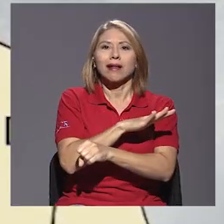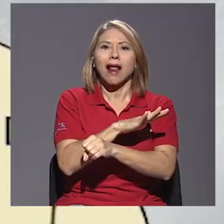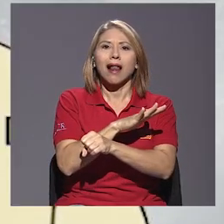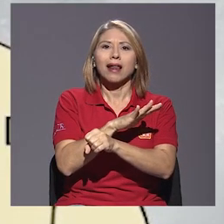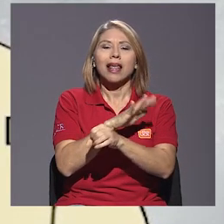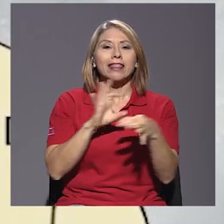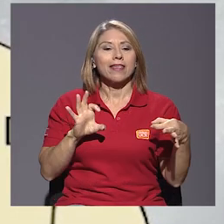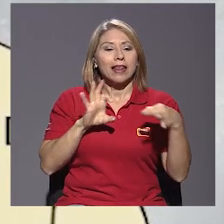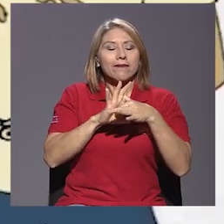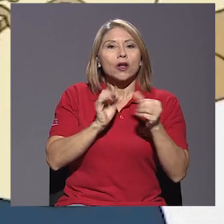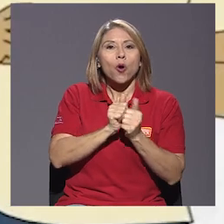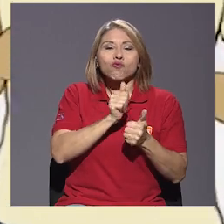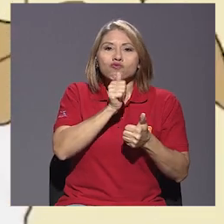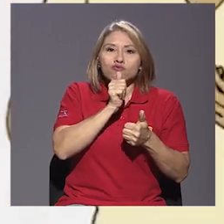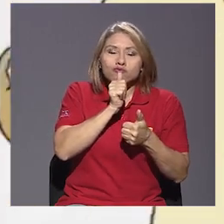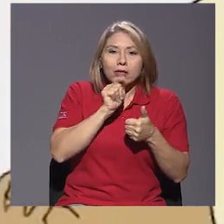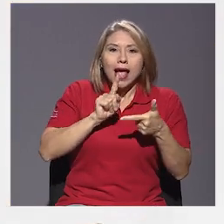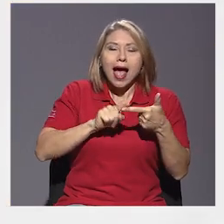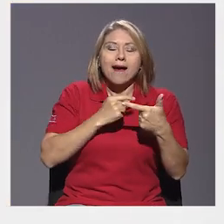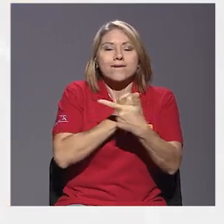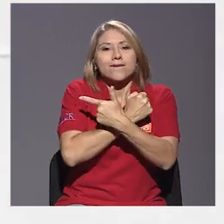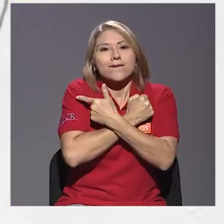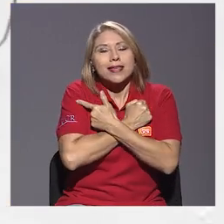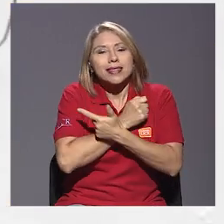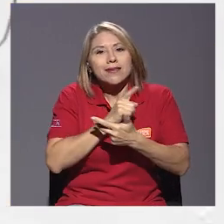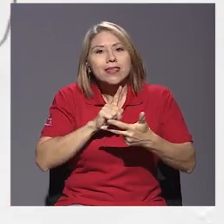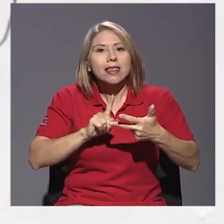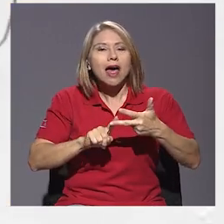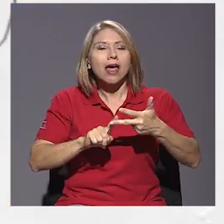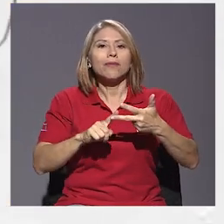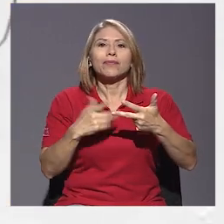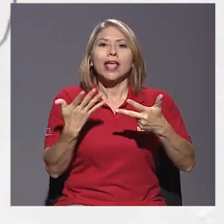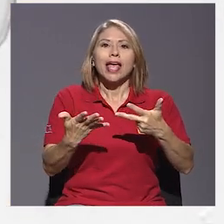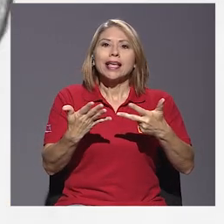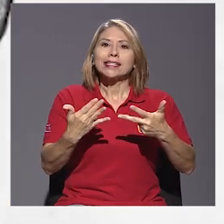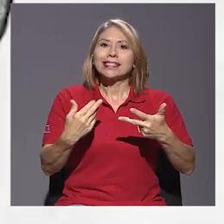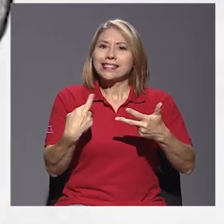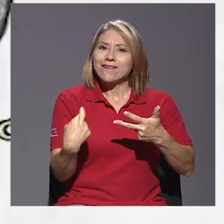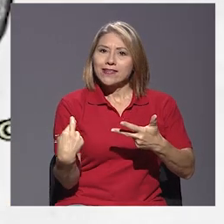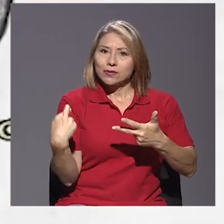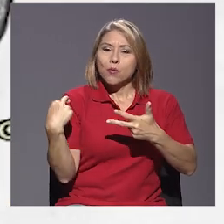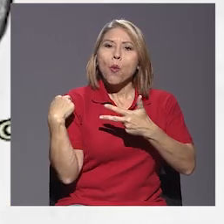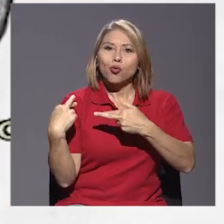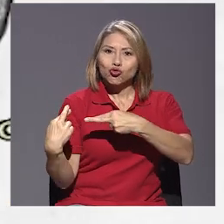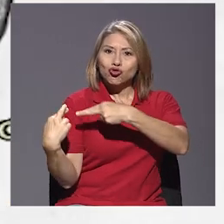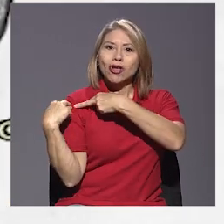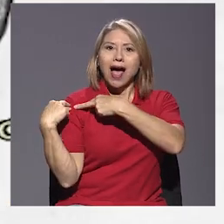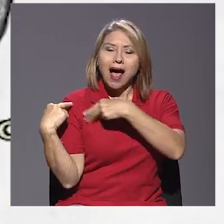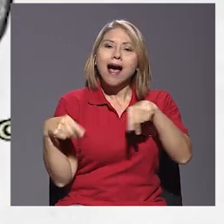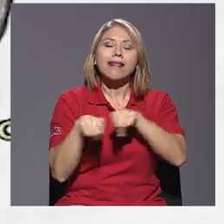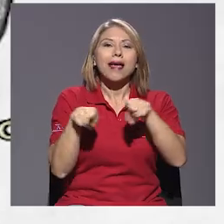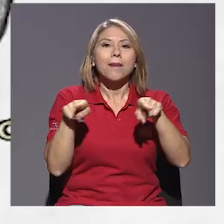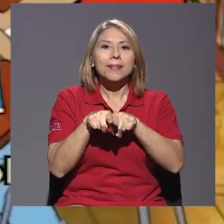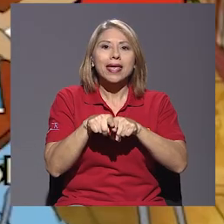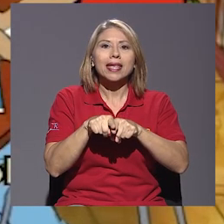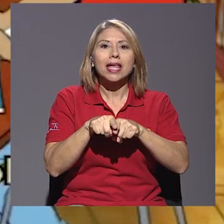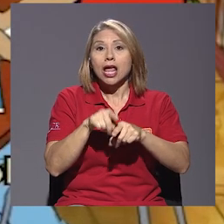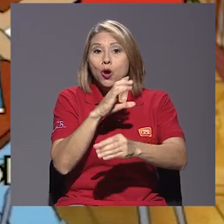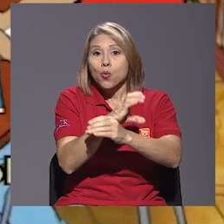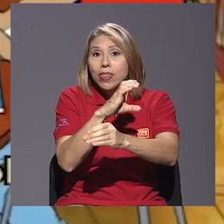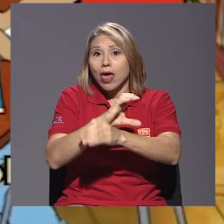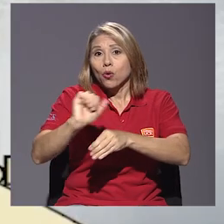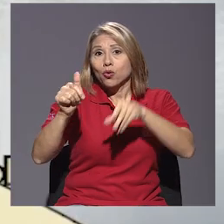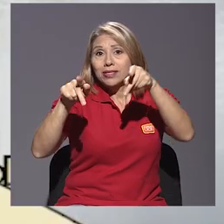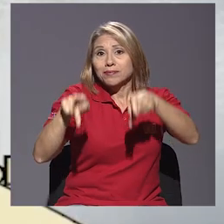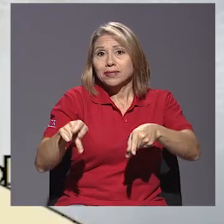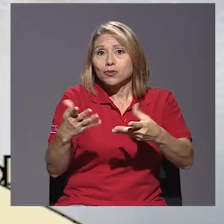que tiene que ver con la intimidad, que tiene que ver con la afectividad, que tiene que ver con ser responsable también en el cuidado de las